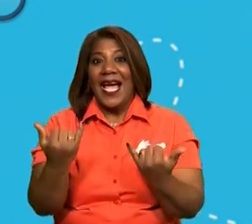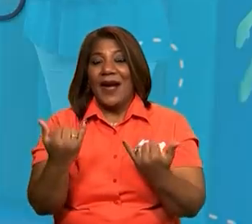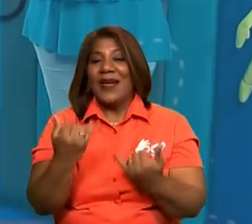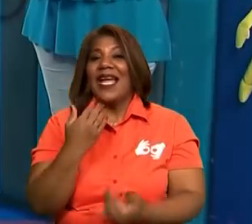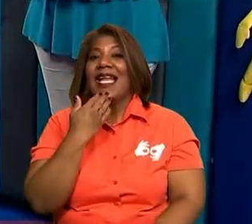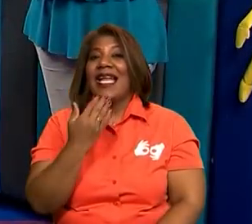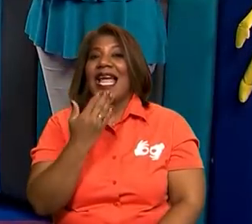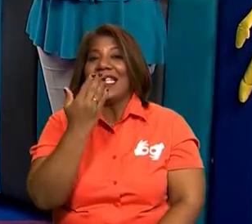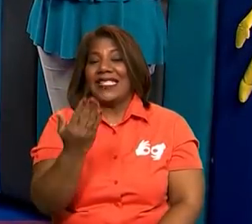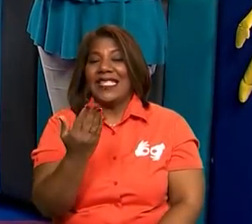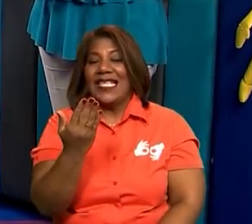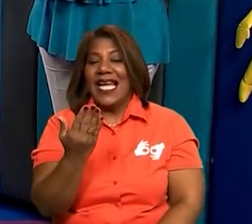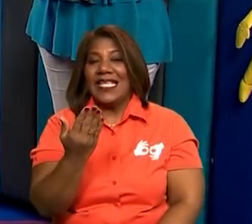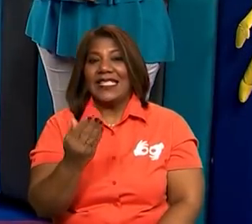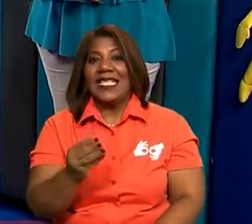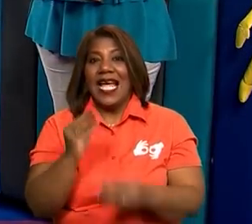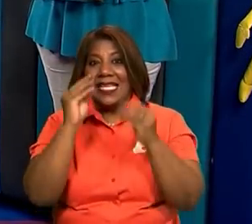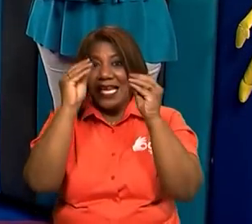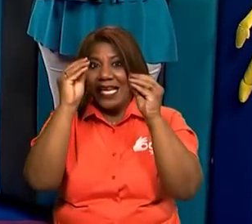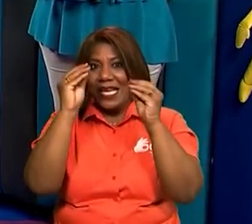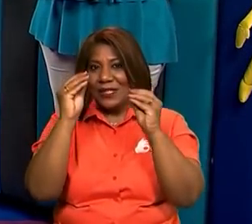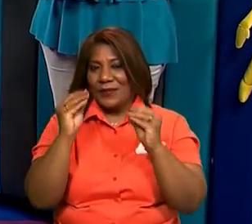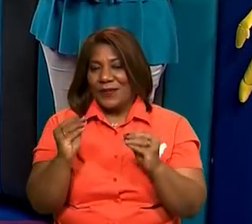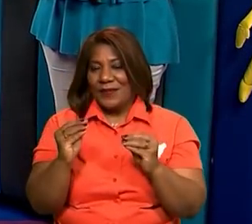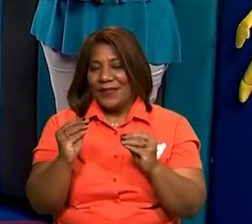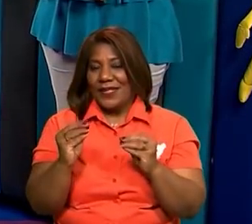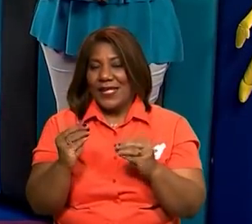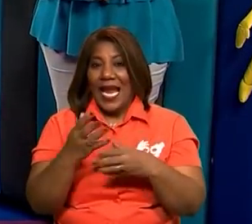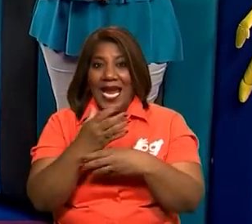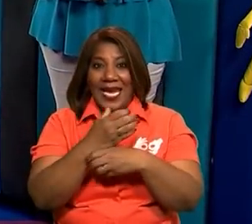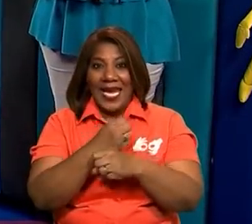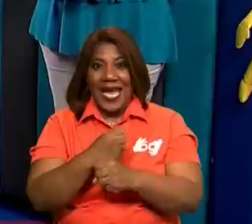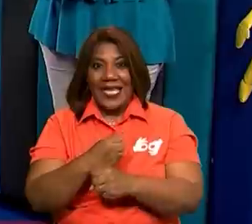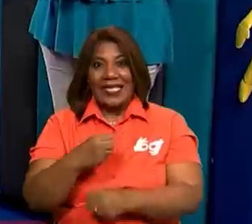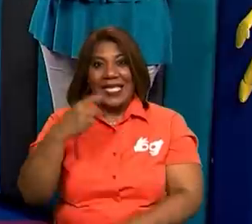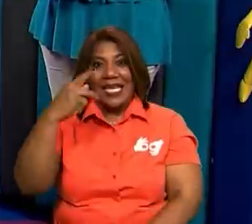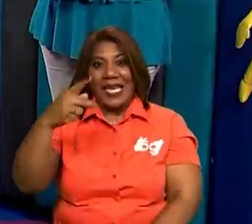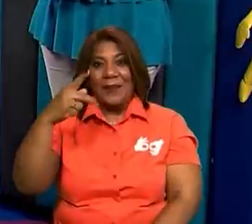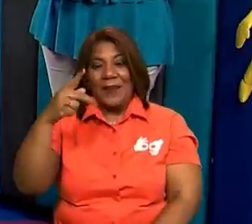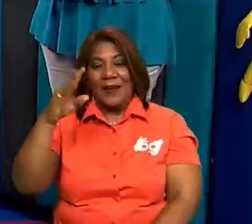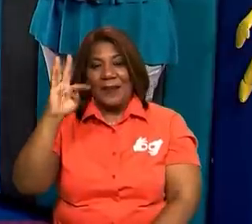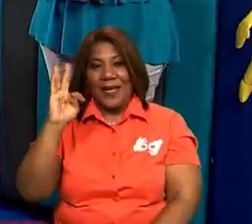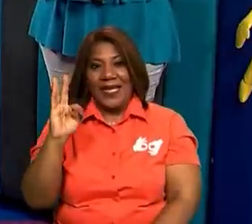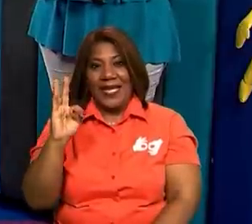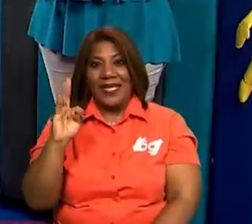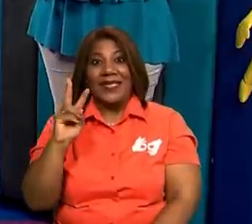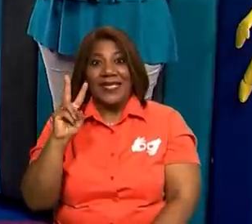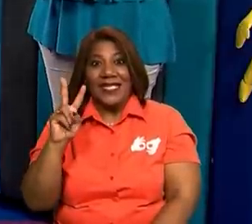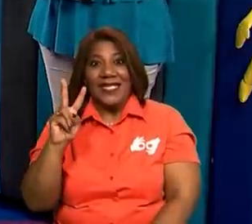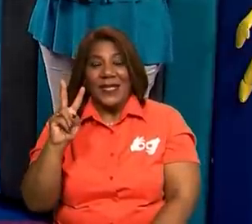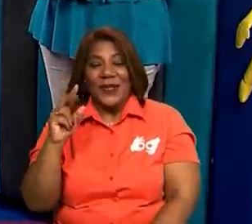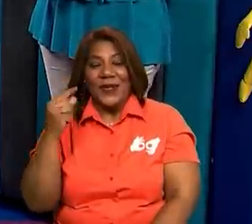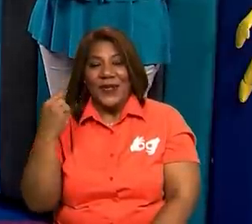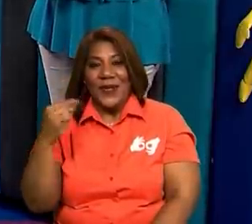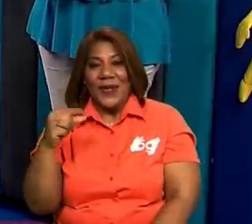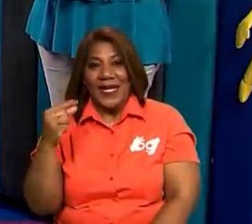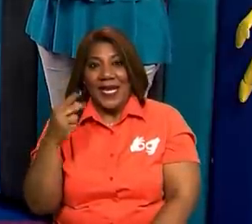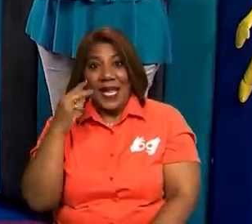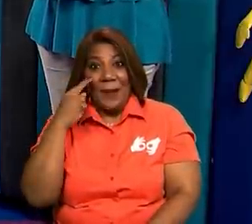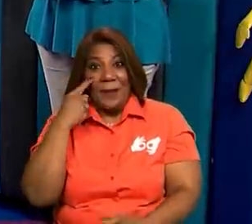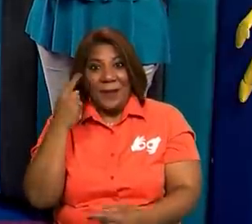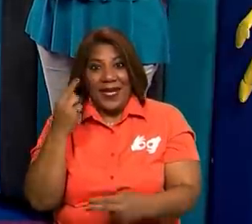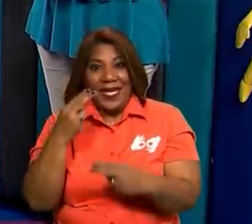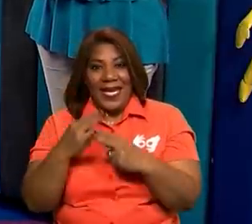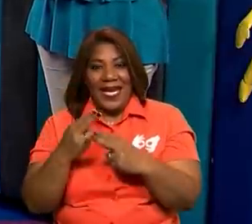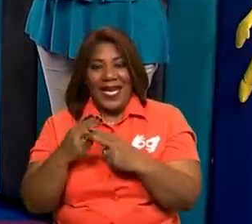las gracias a estas personas especiales que crean nuestros PPTs. En esta ocasión, a la profesora